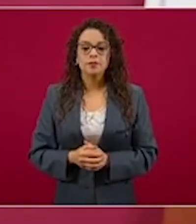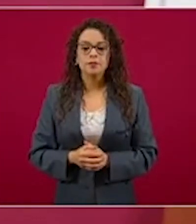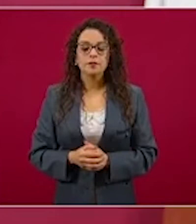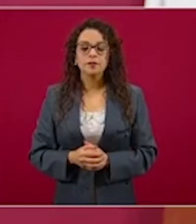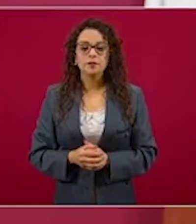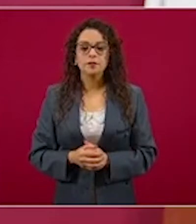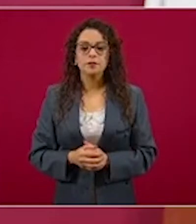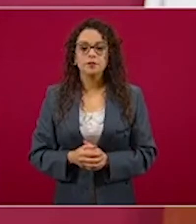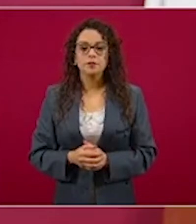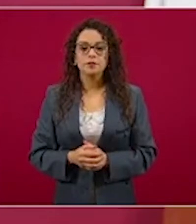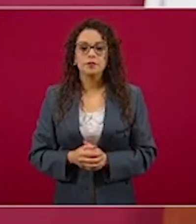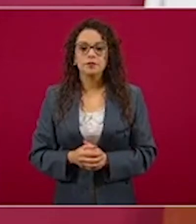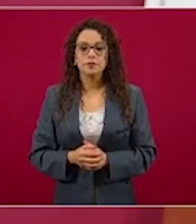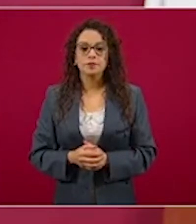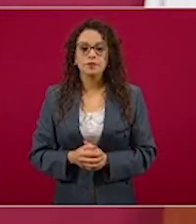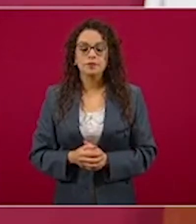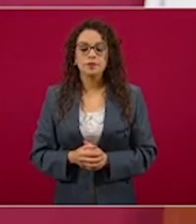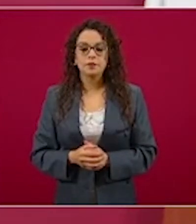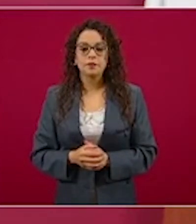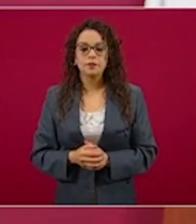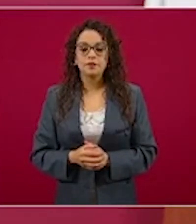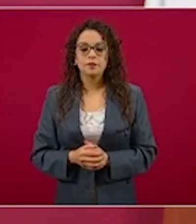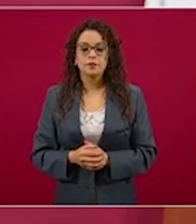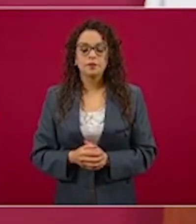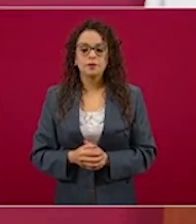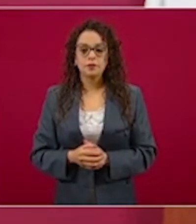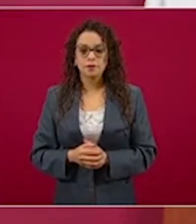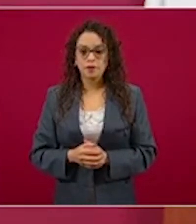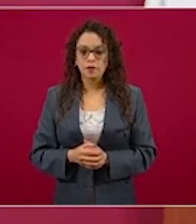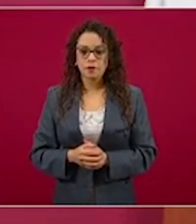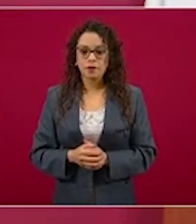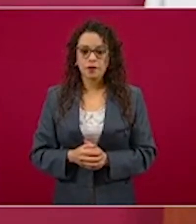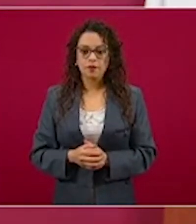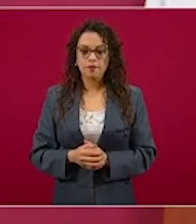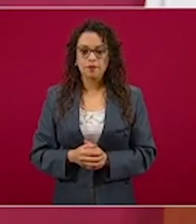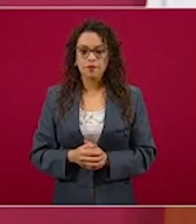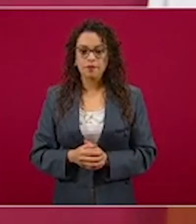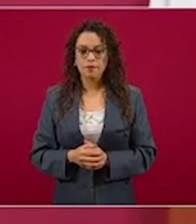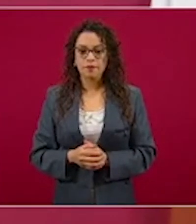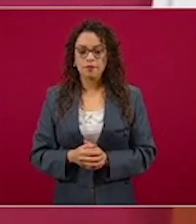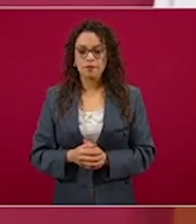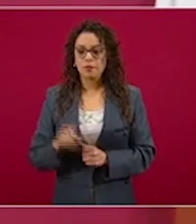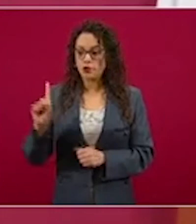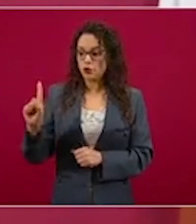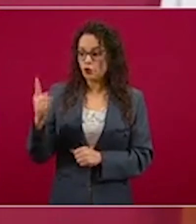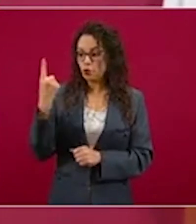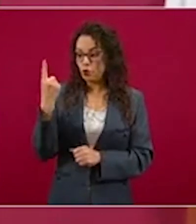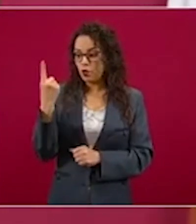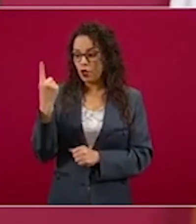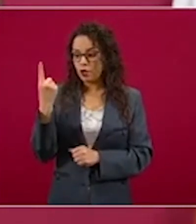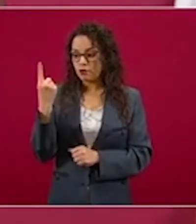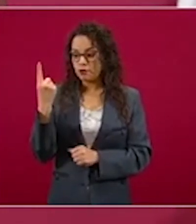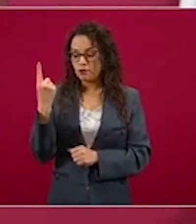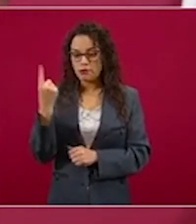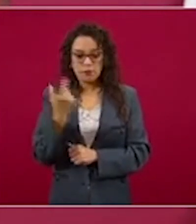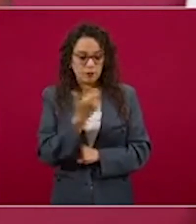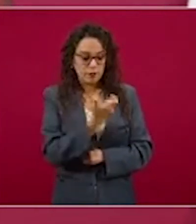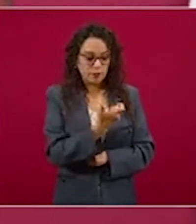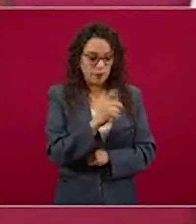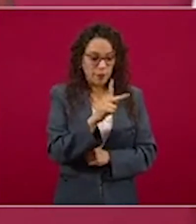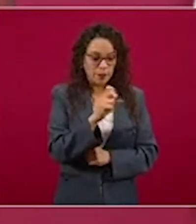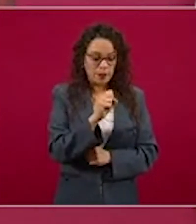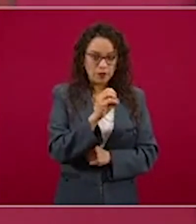bajó el dólar con relación a nuestra moneda,